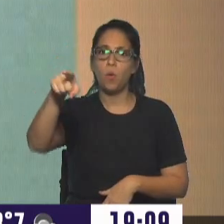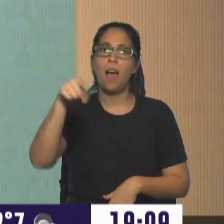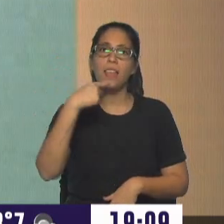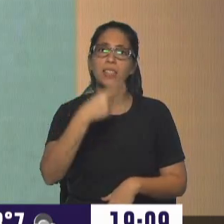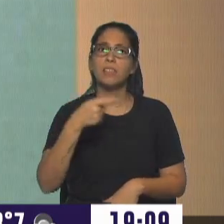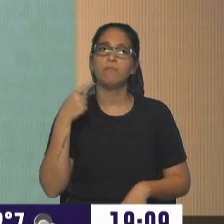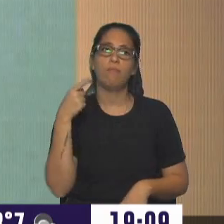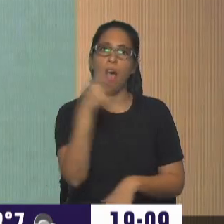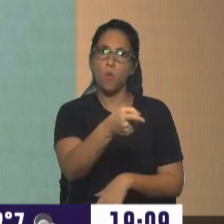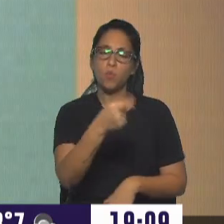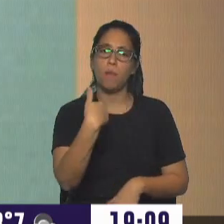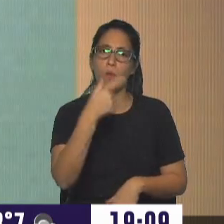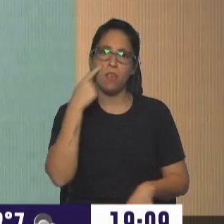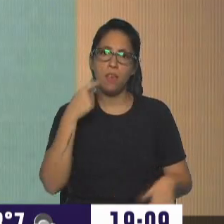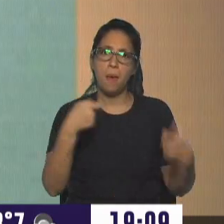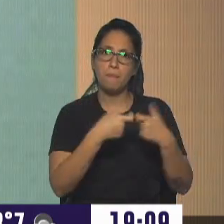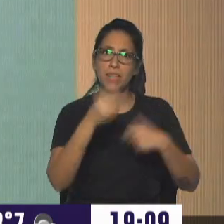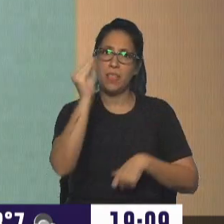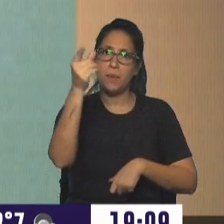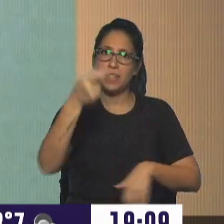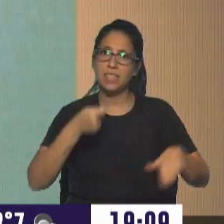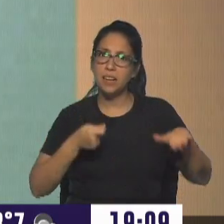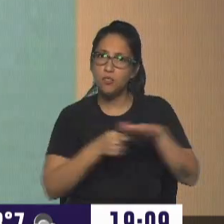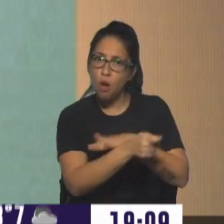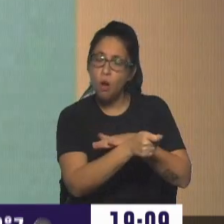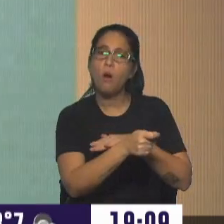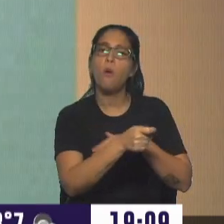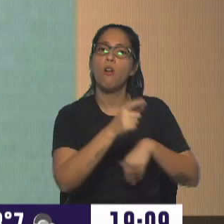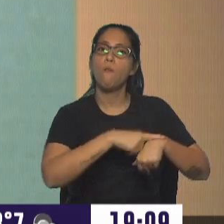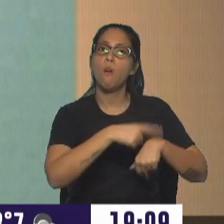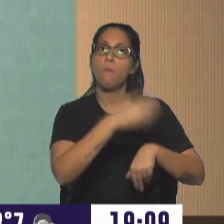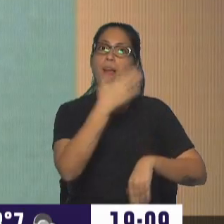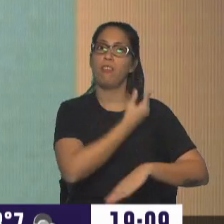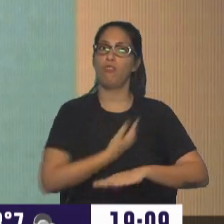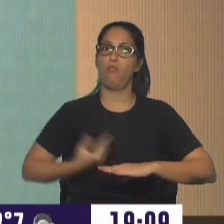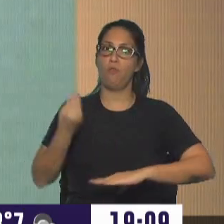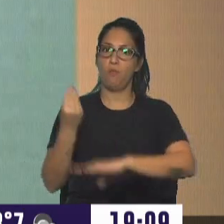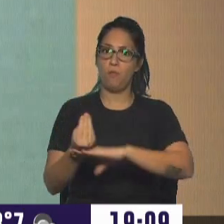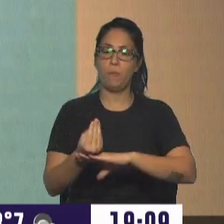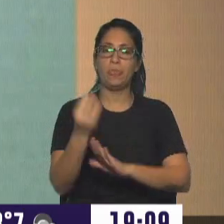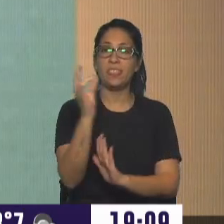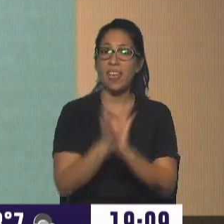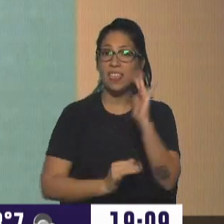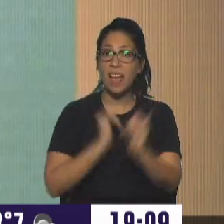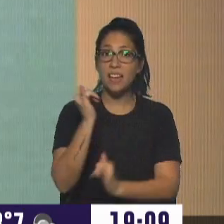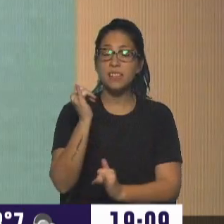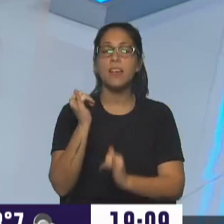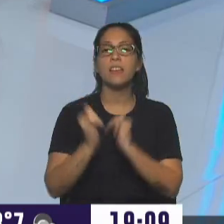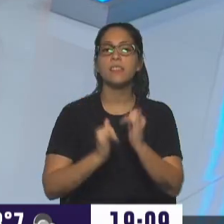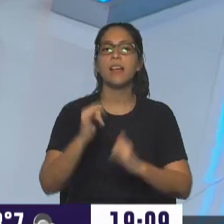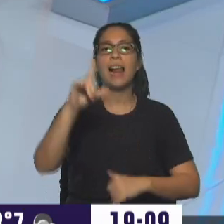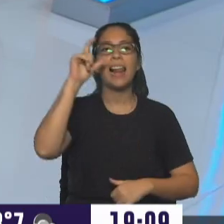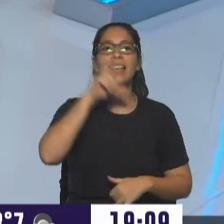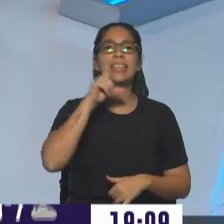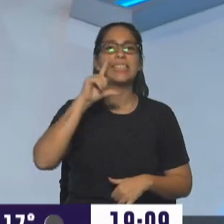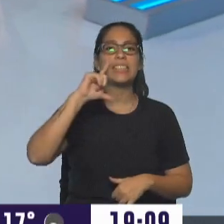recibido sobornos de la empresa brasileña Odebrecht cuando estaba en el poder. Los detalles nos cuenta Leticia